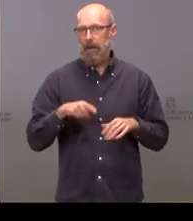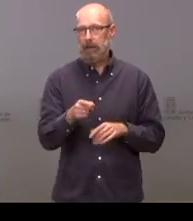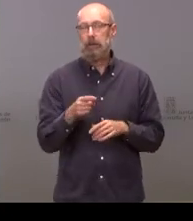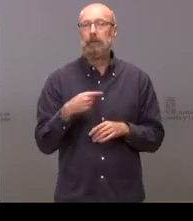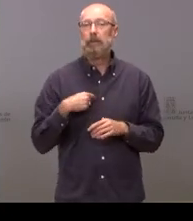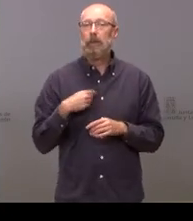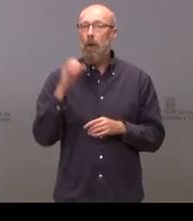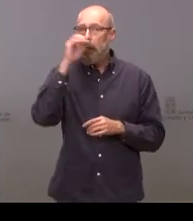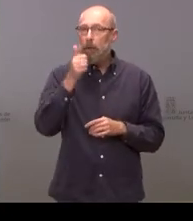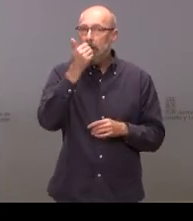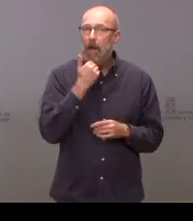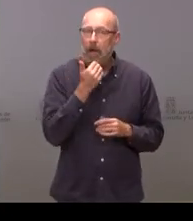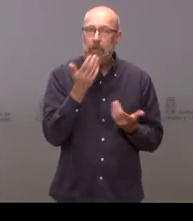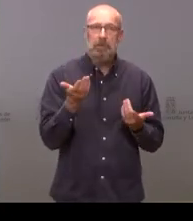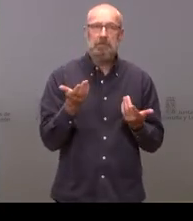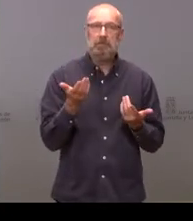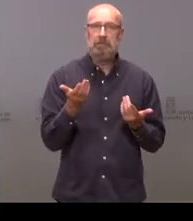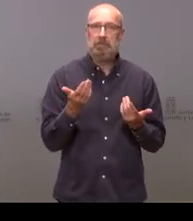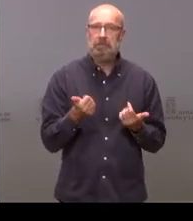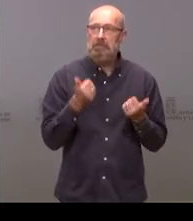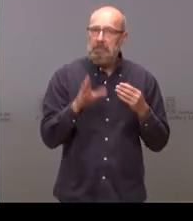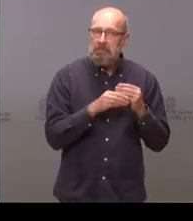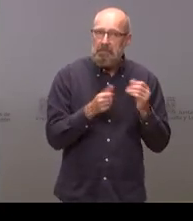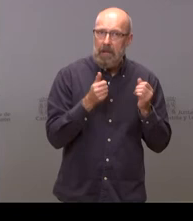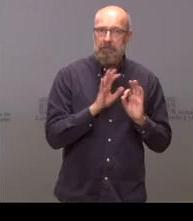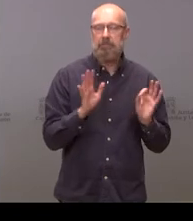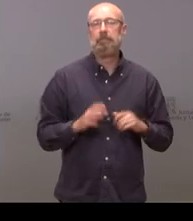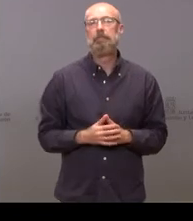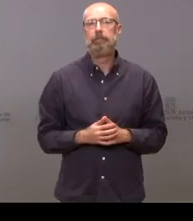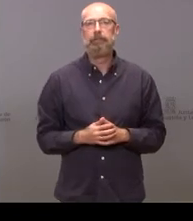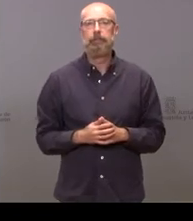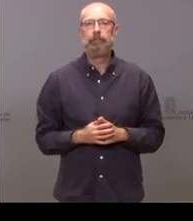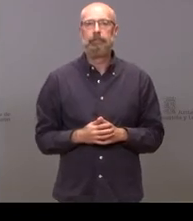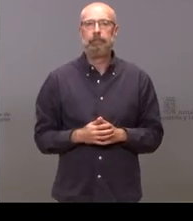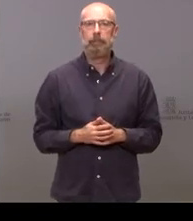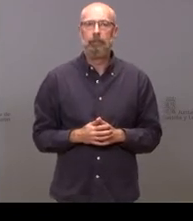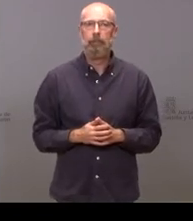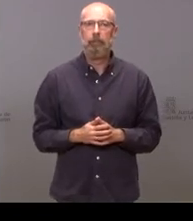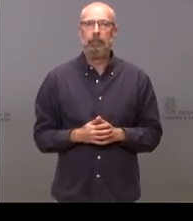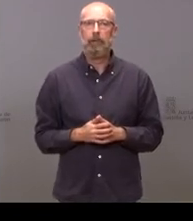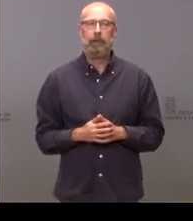creo que como han preguntado por obras concretas que echamos en falta y no tanto por una valoración general